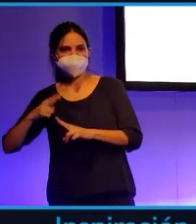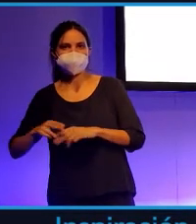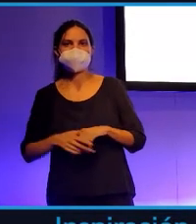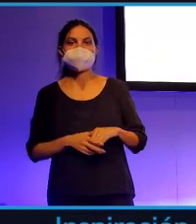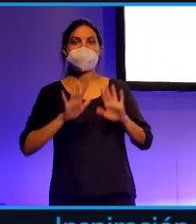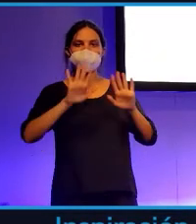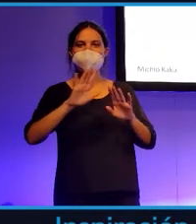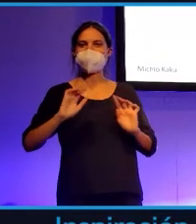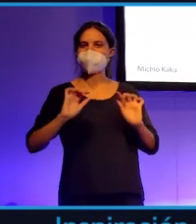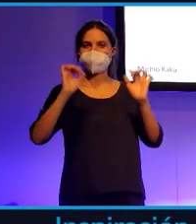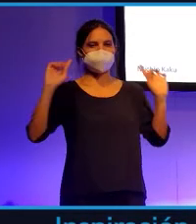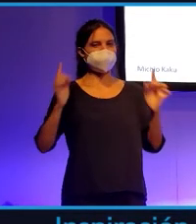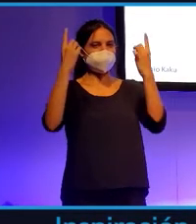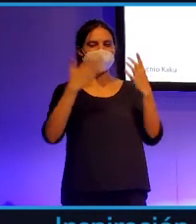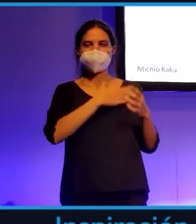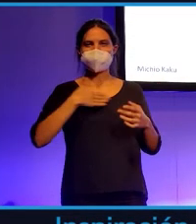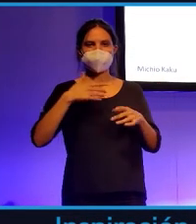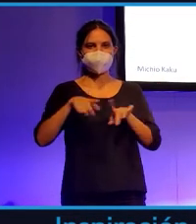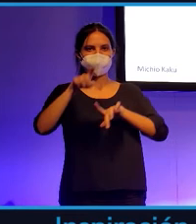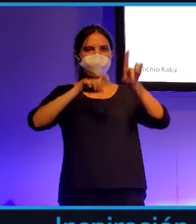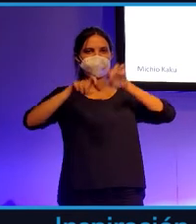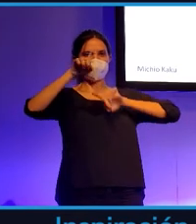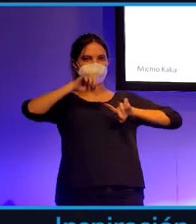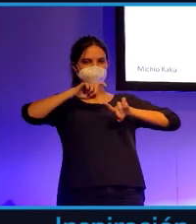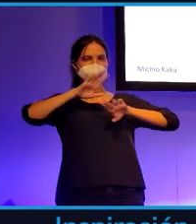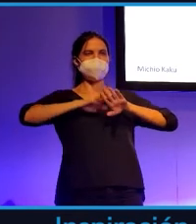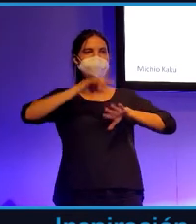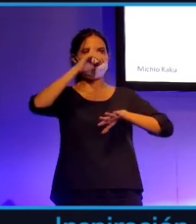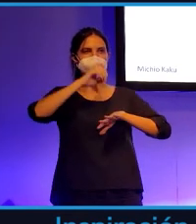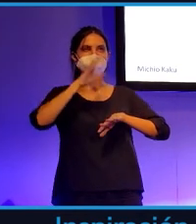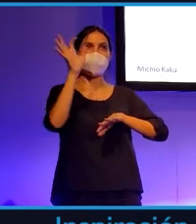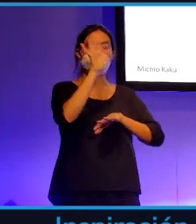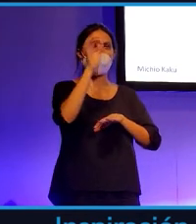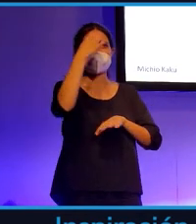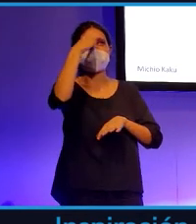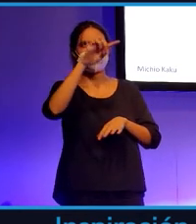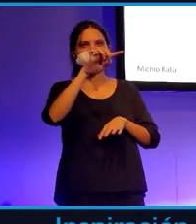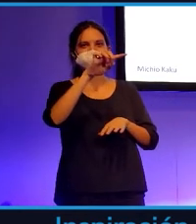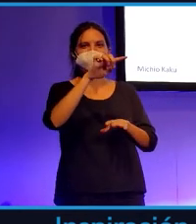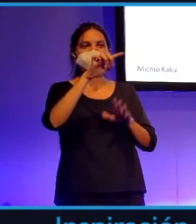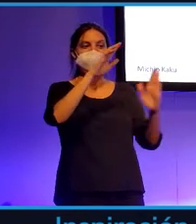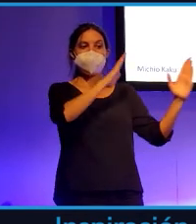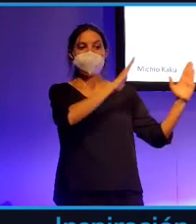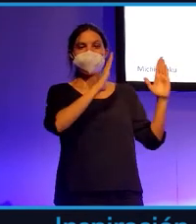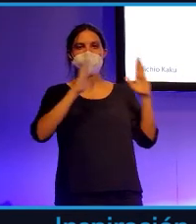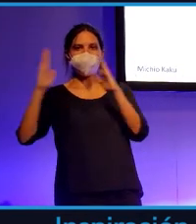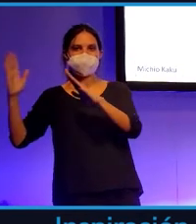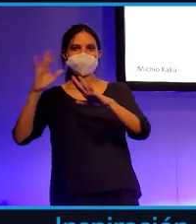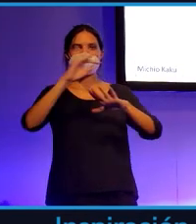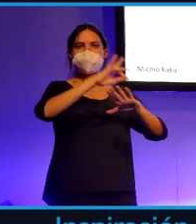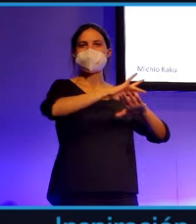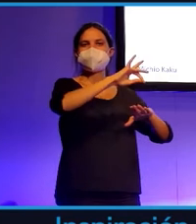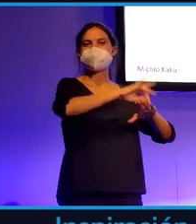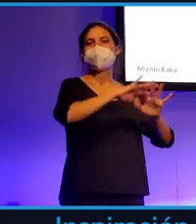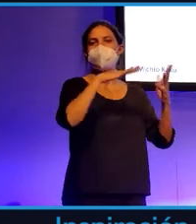quiero dar un paso para atrás y recordar o entender cuáles han sido las distintas etapas de la medicina. La